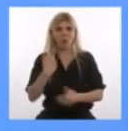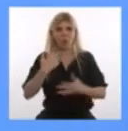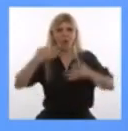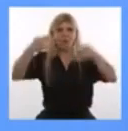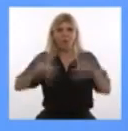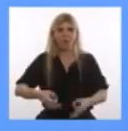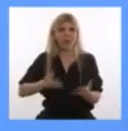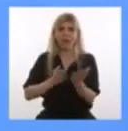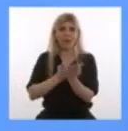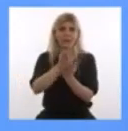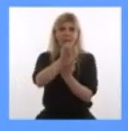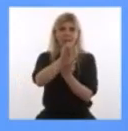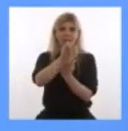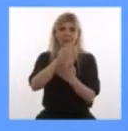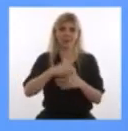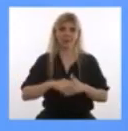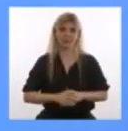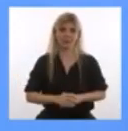siempre.